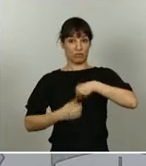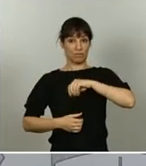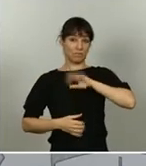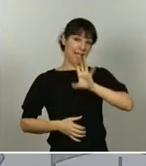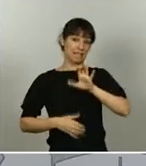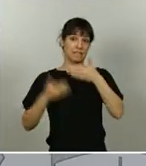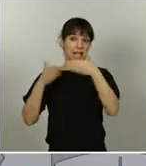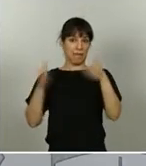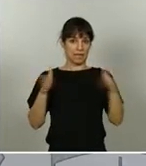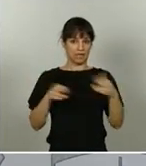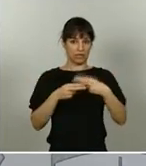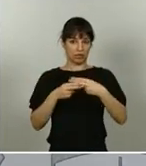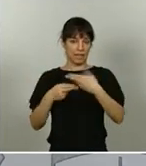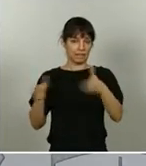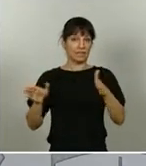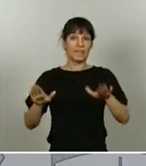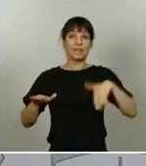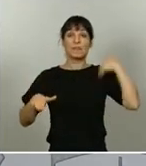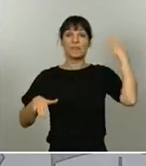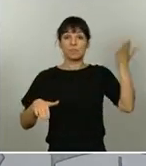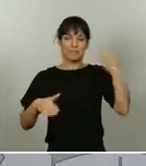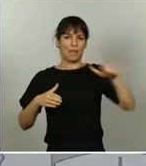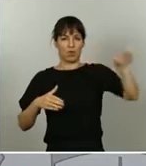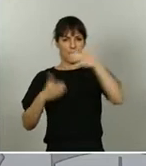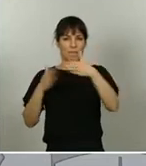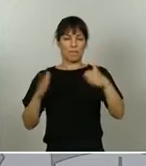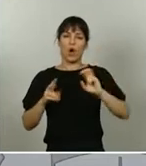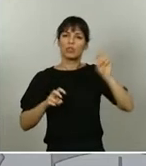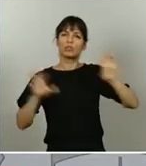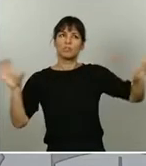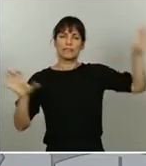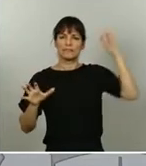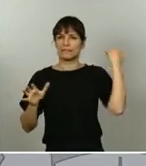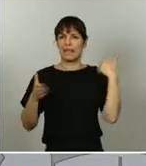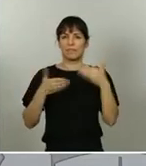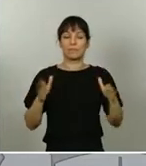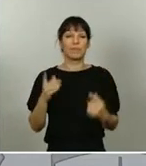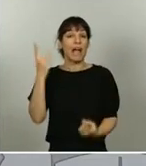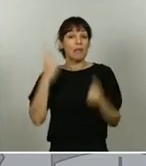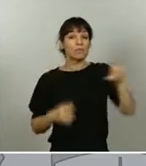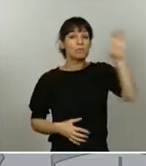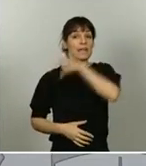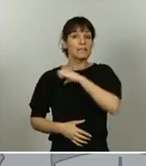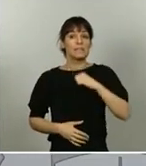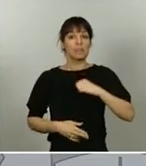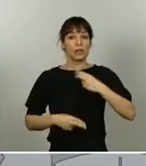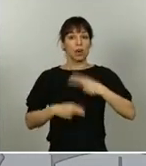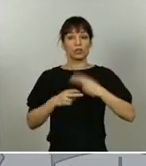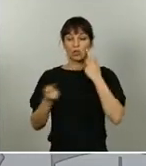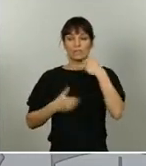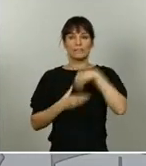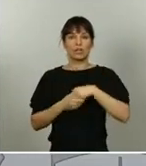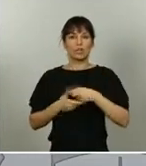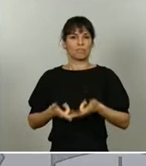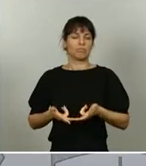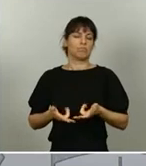desde terceros países. Varios países ya han levantado parcialmente sus controles fronterizos internos y la Comisión